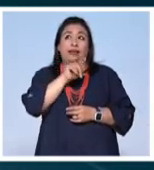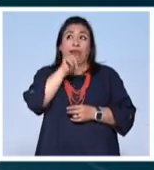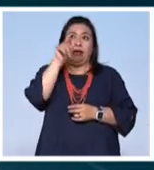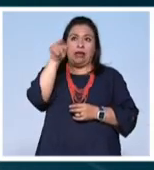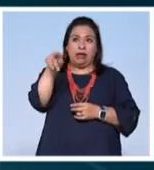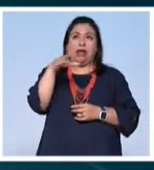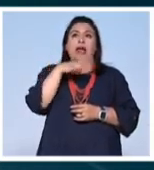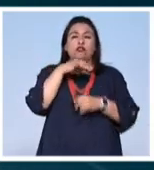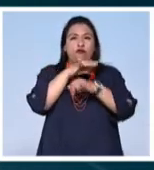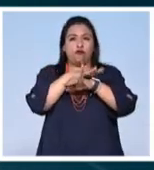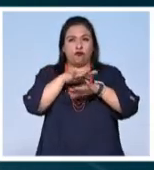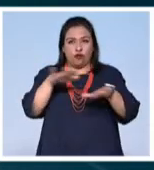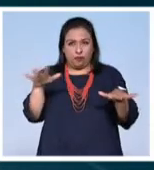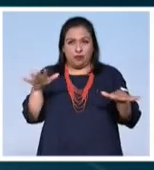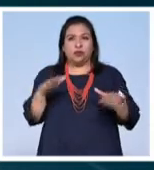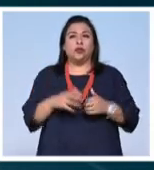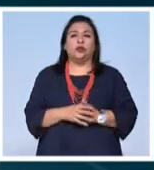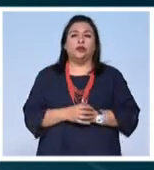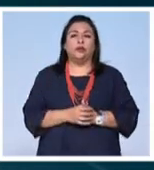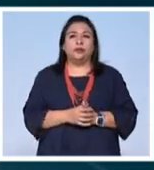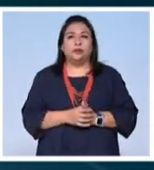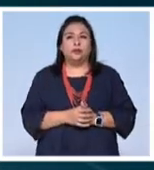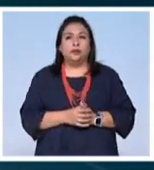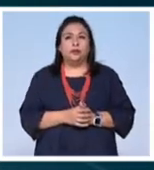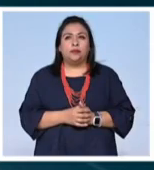del estudio, tiene los detalles de esta edición.